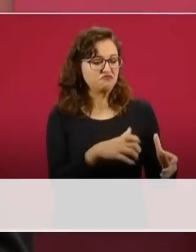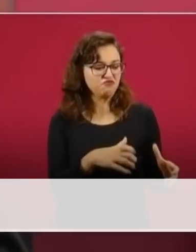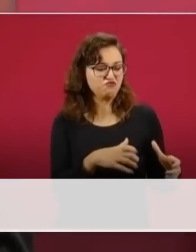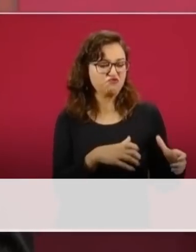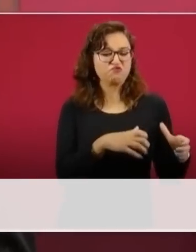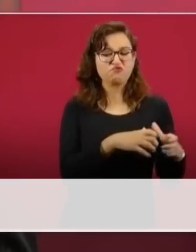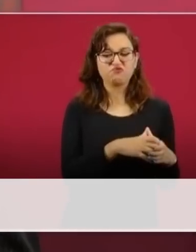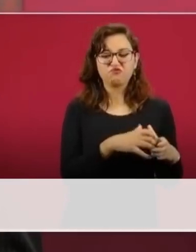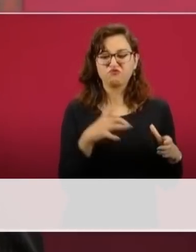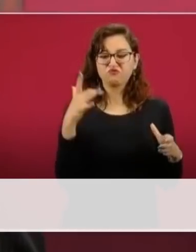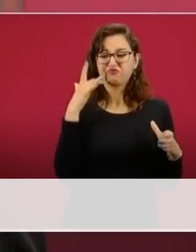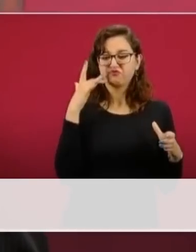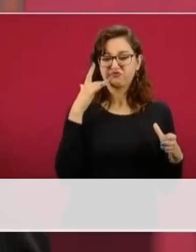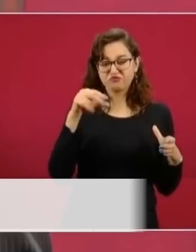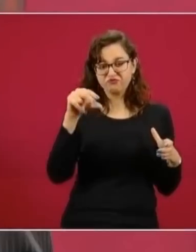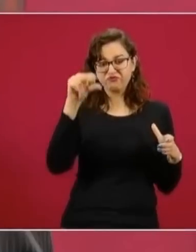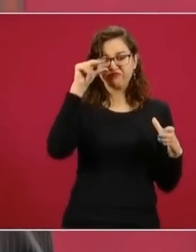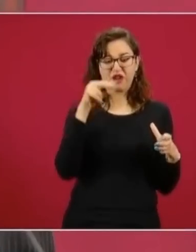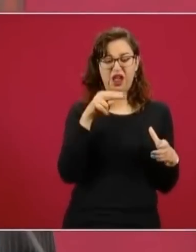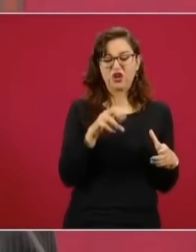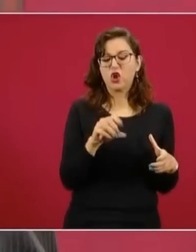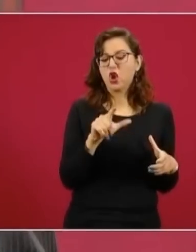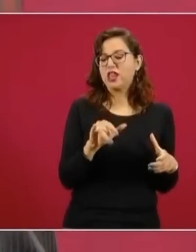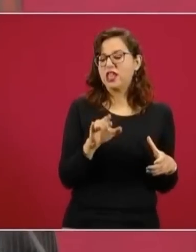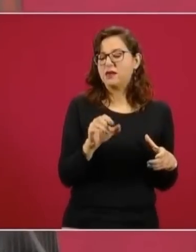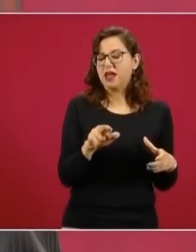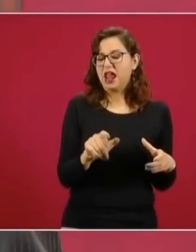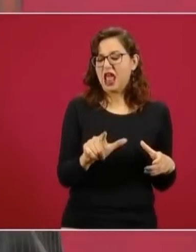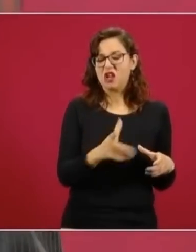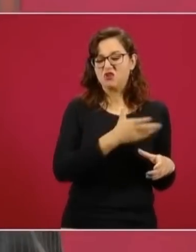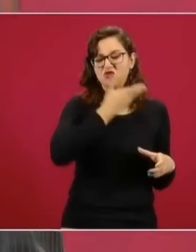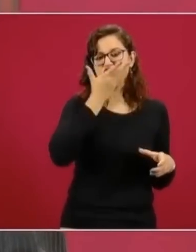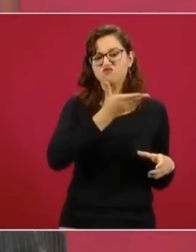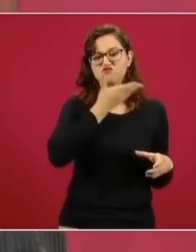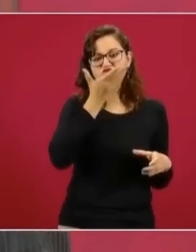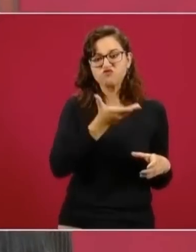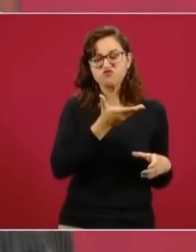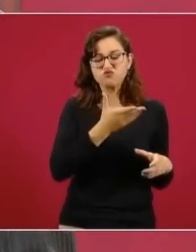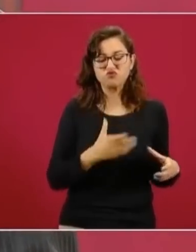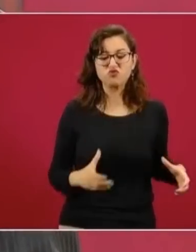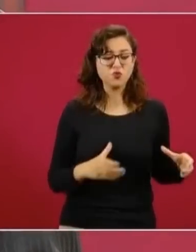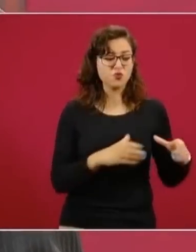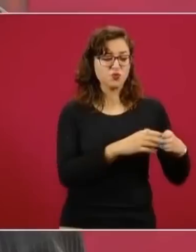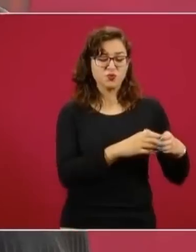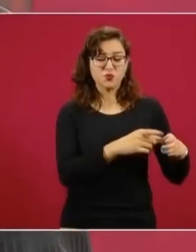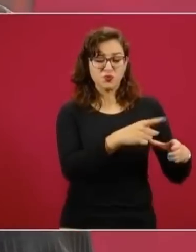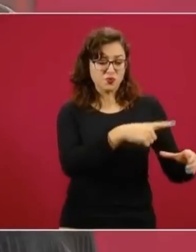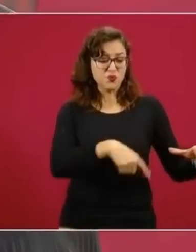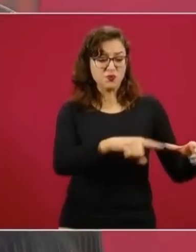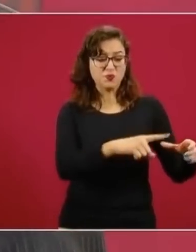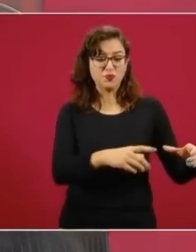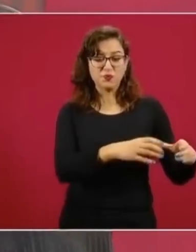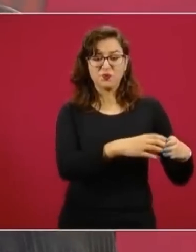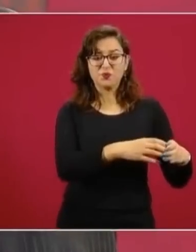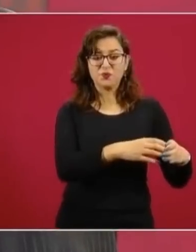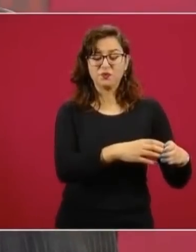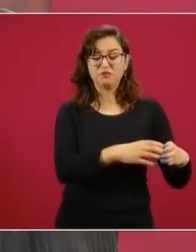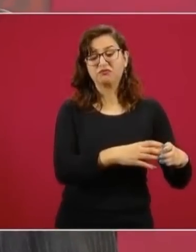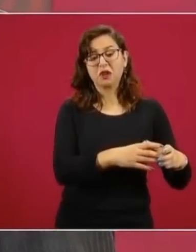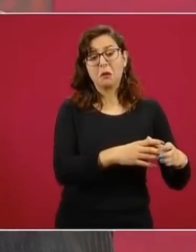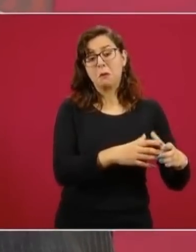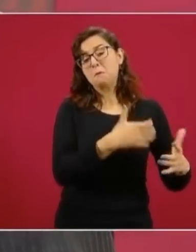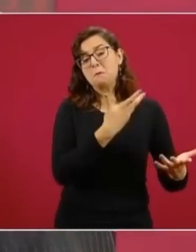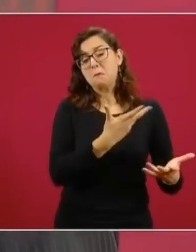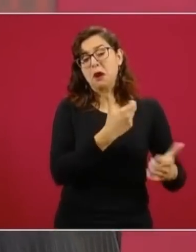neoliberales o los tienen una formación